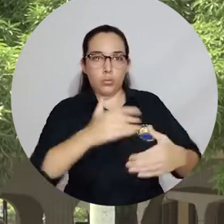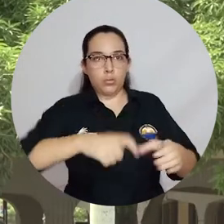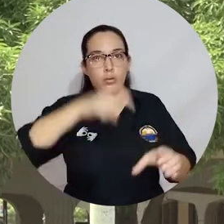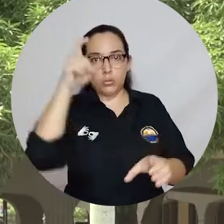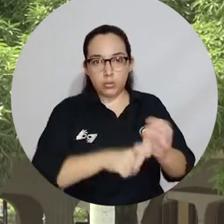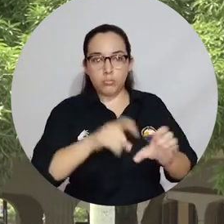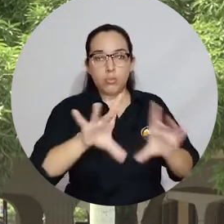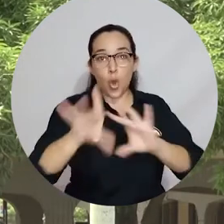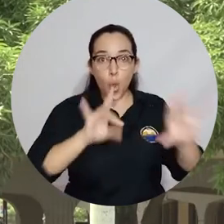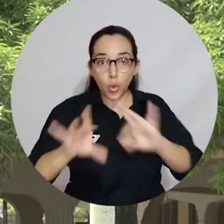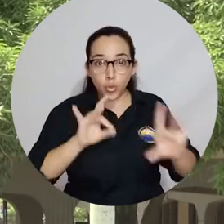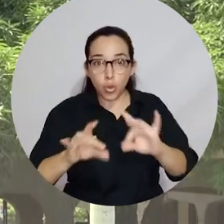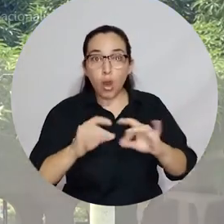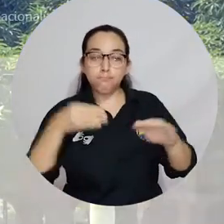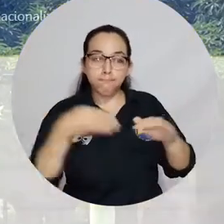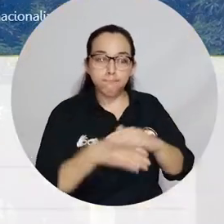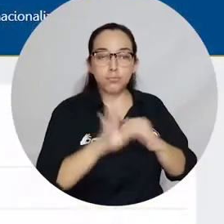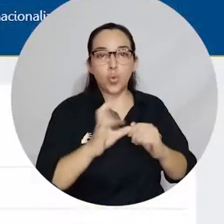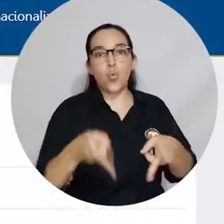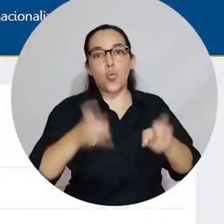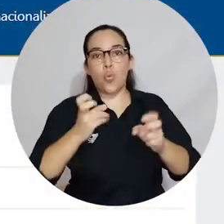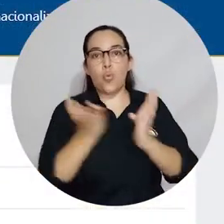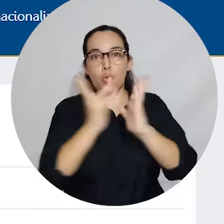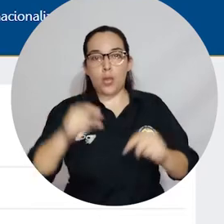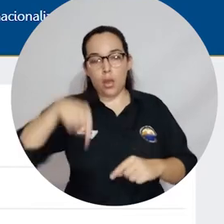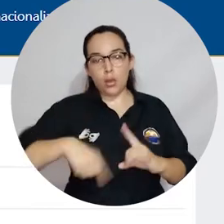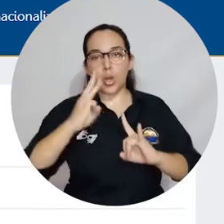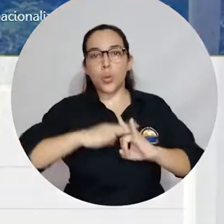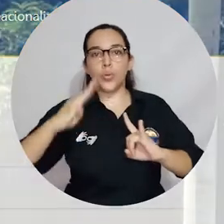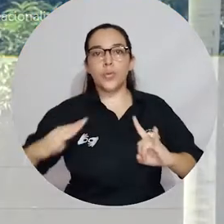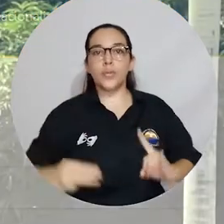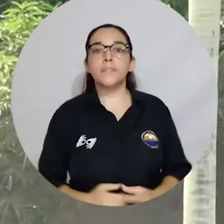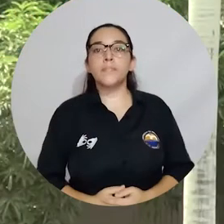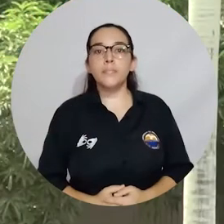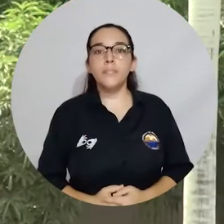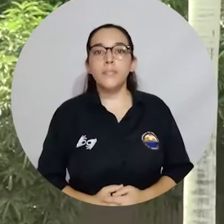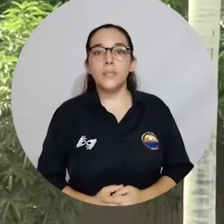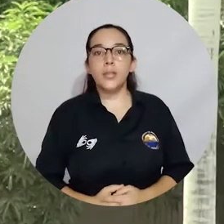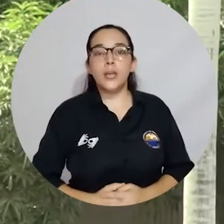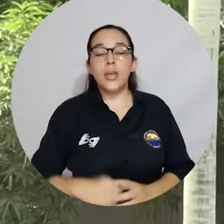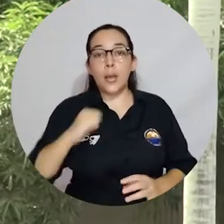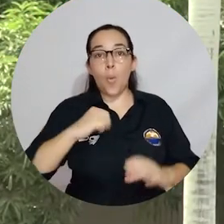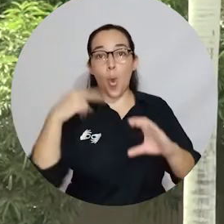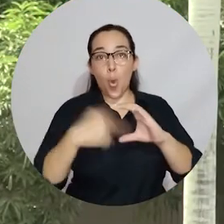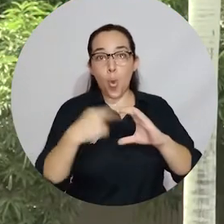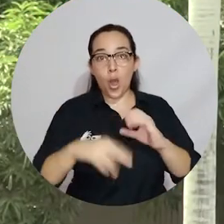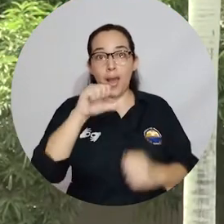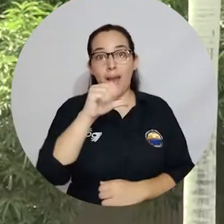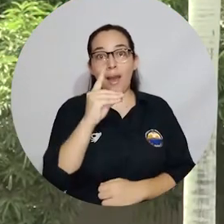selección y admisión de nuevos estudiantes para la Universidad. Tenemos el correo electrónico que es admisiones